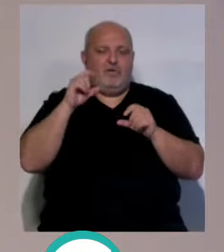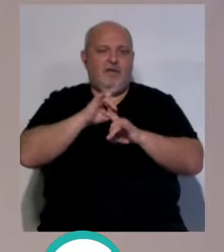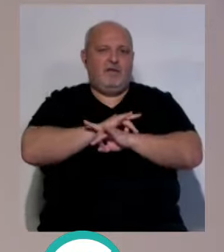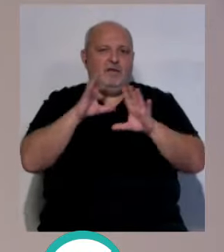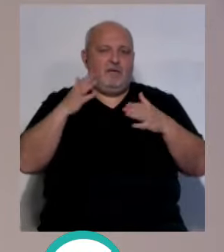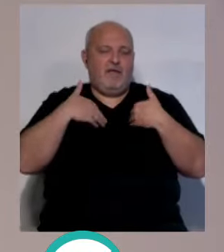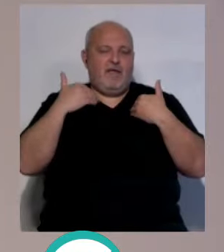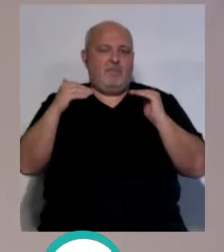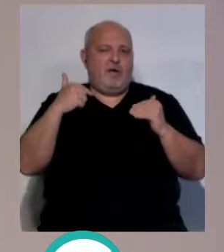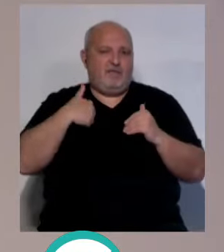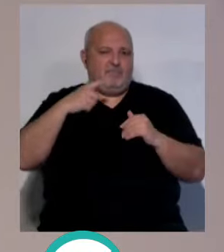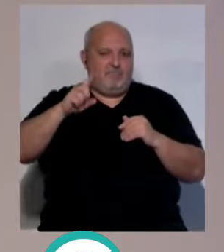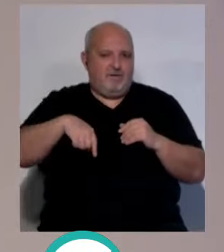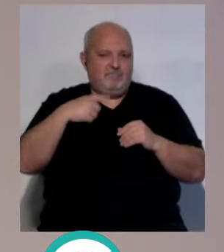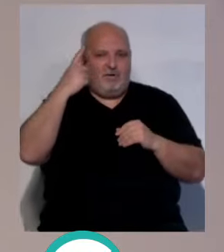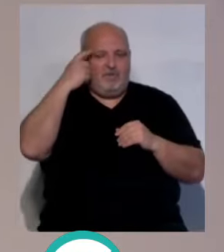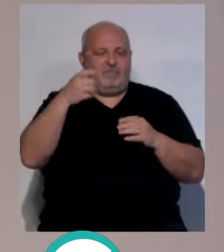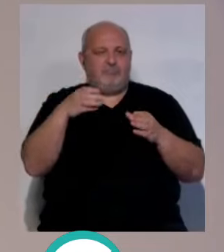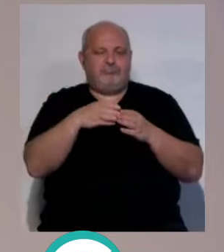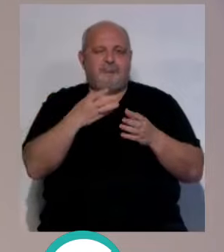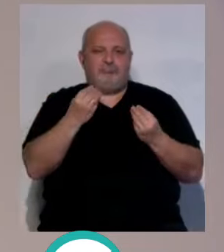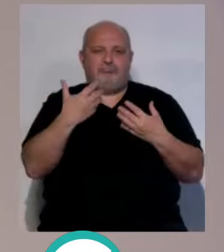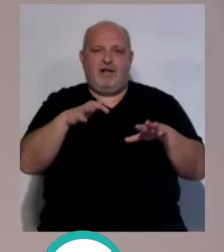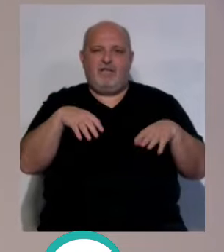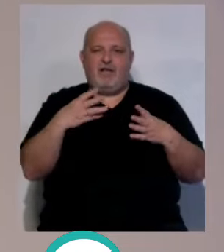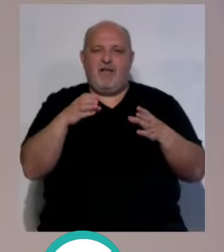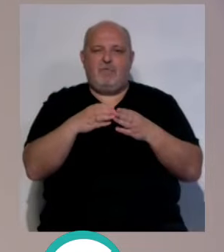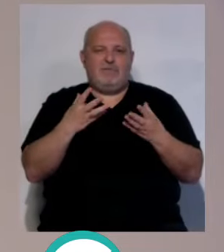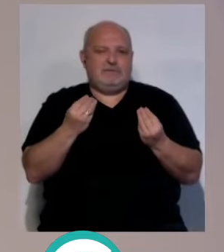en la época nuestra, la cantidad de equipos que había en Cádiz